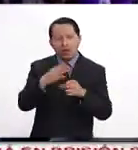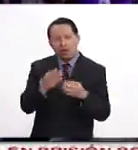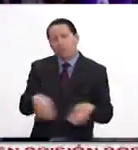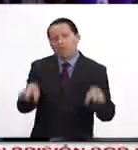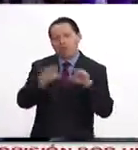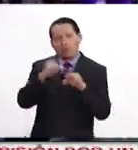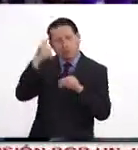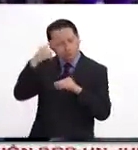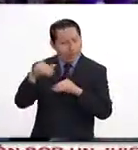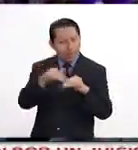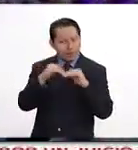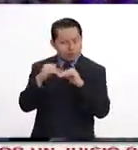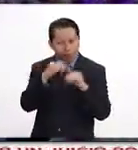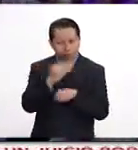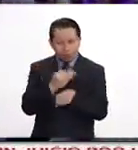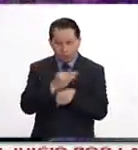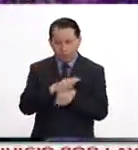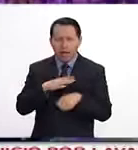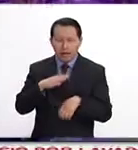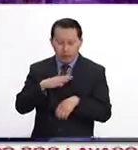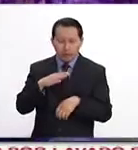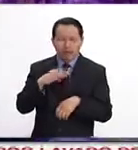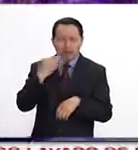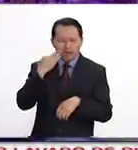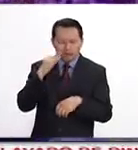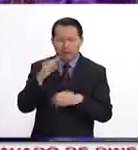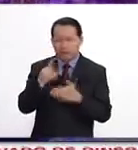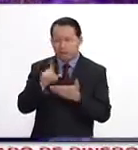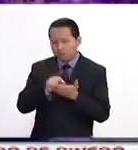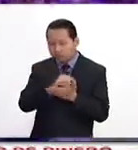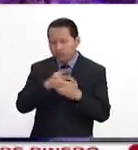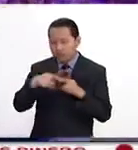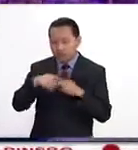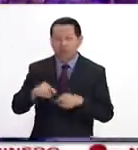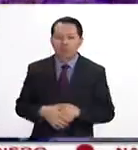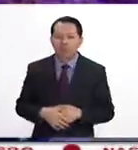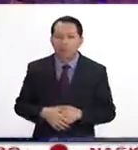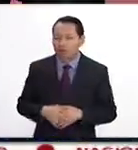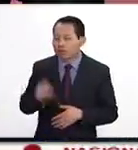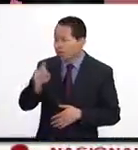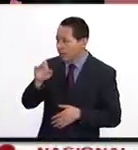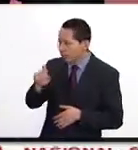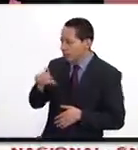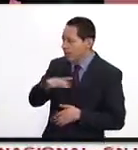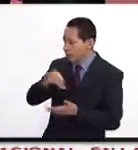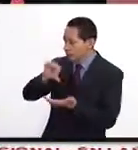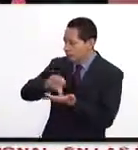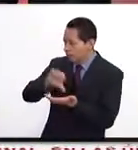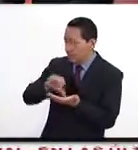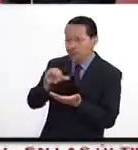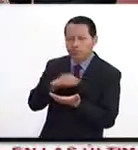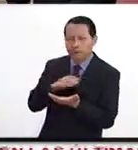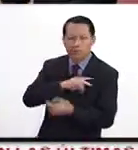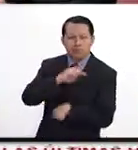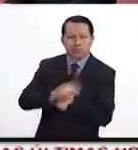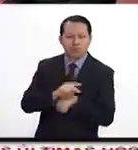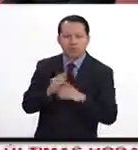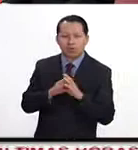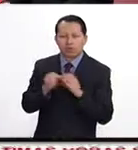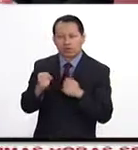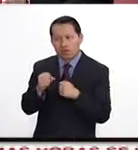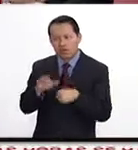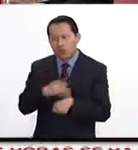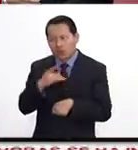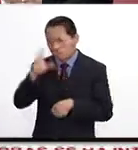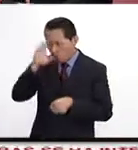para la democracia actual, las redes sociales. David, Irán es un país que intriga, intriga por muchas razones, la cultura,